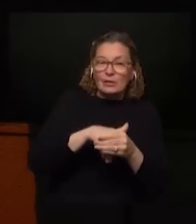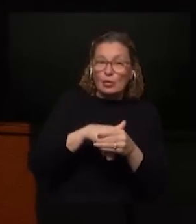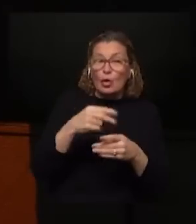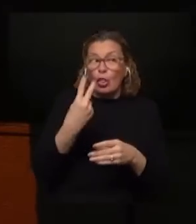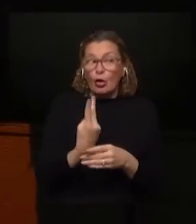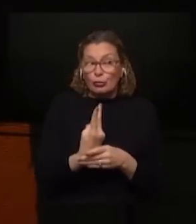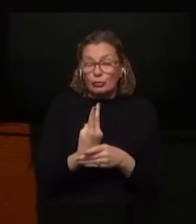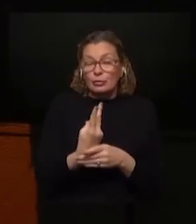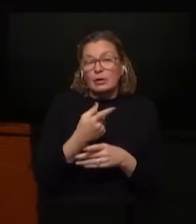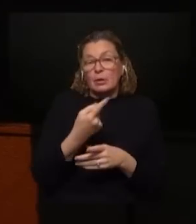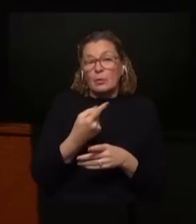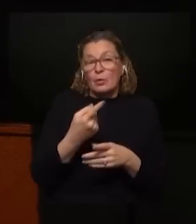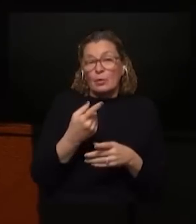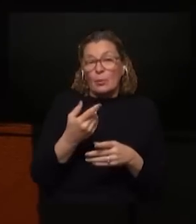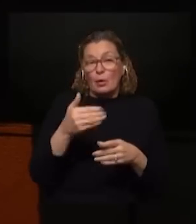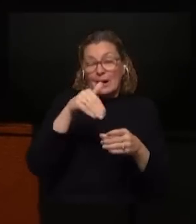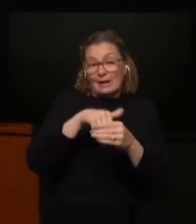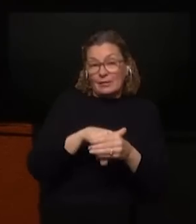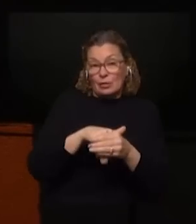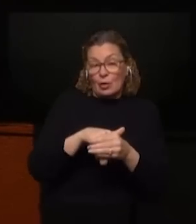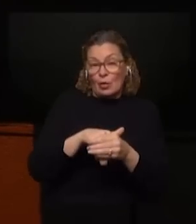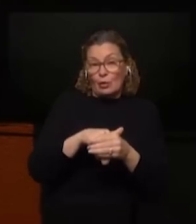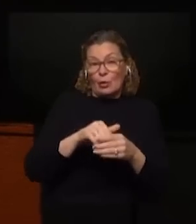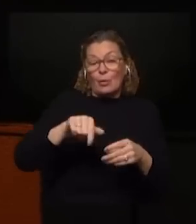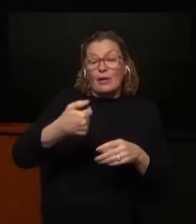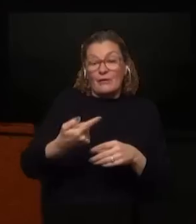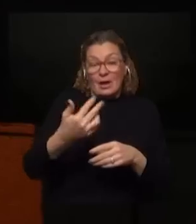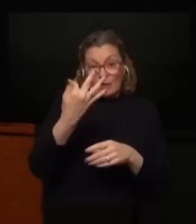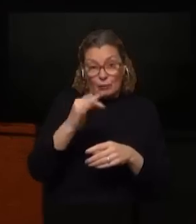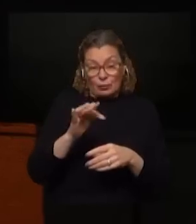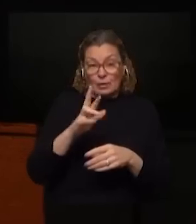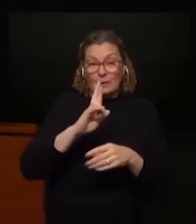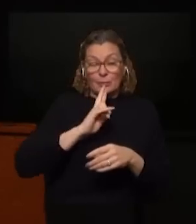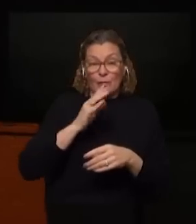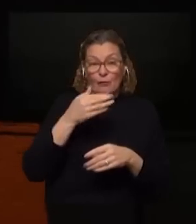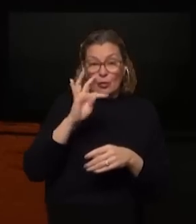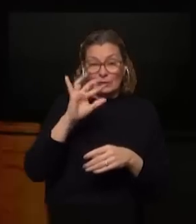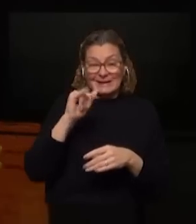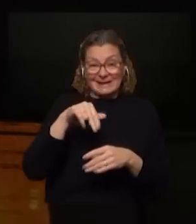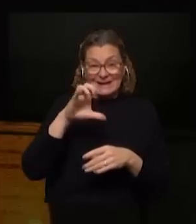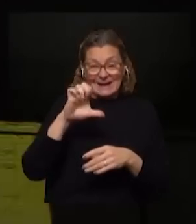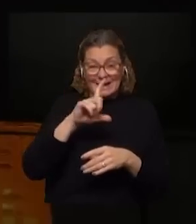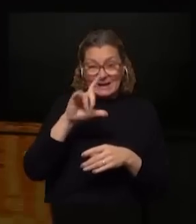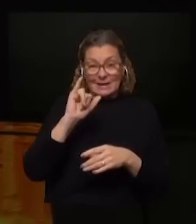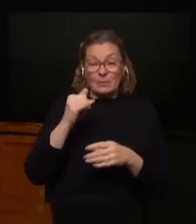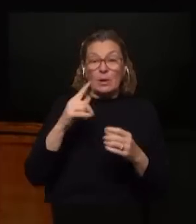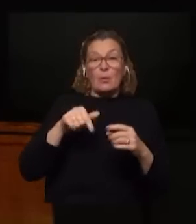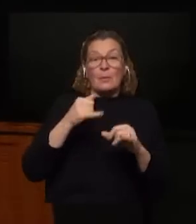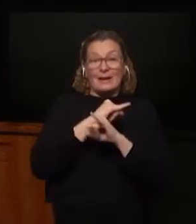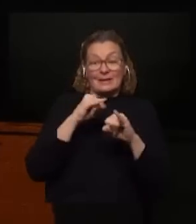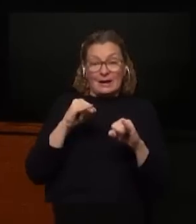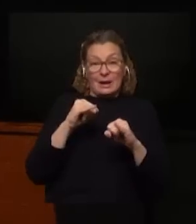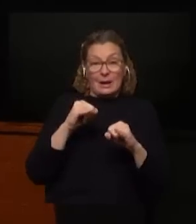dos plebiscitos en un acto eleccionario o en un ciclo como el que se nos viene? Bien, lo responderá Oscar Bottinelli. Para cerrar el programa nos vamos a